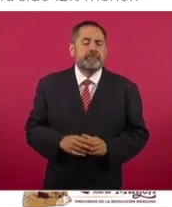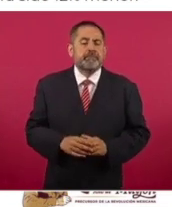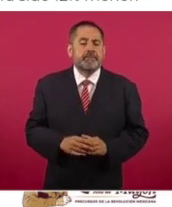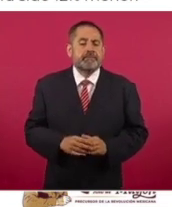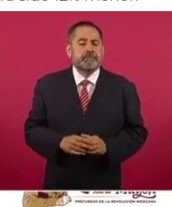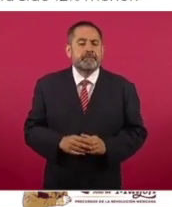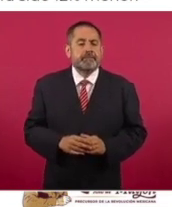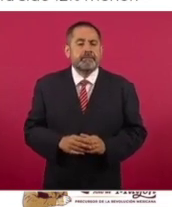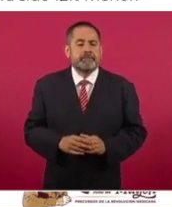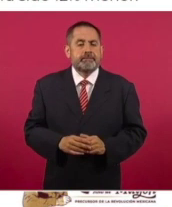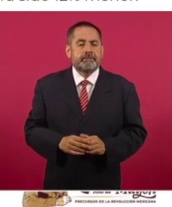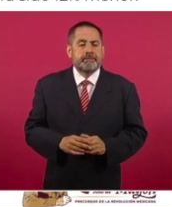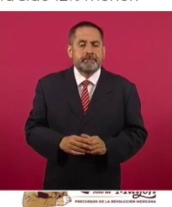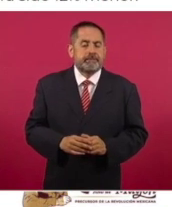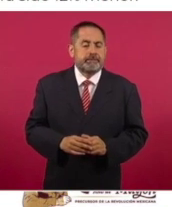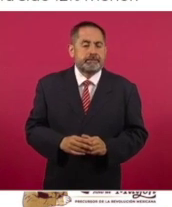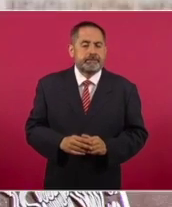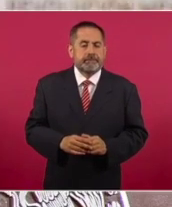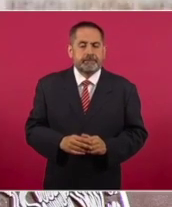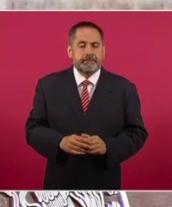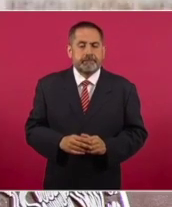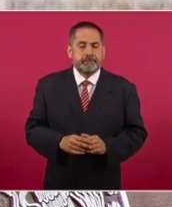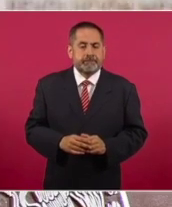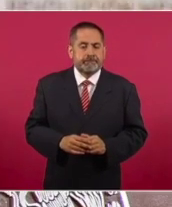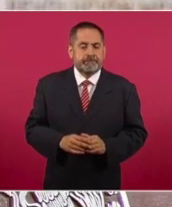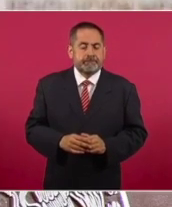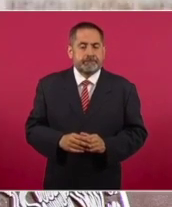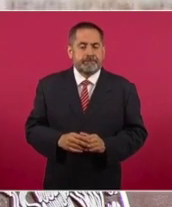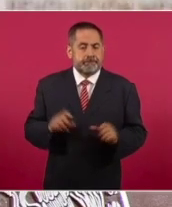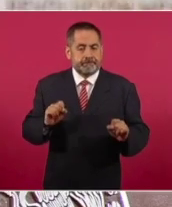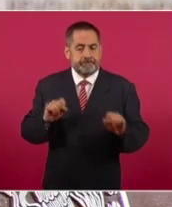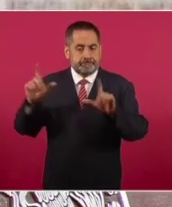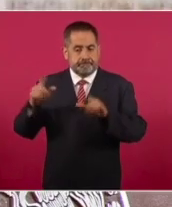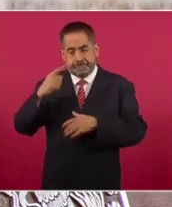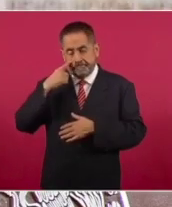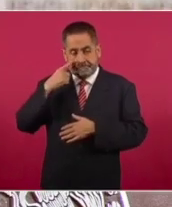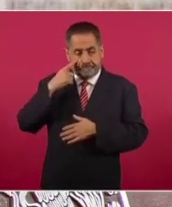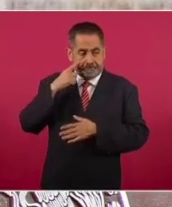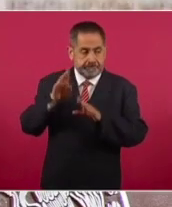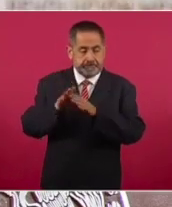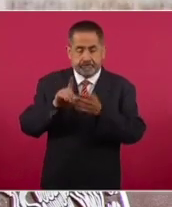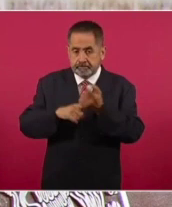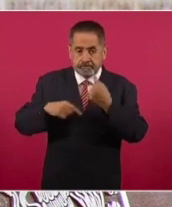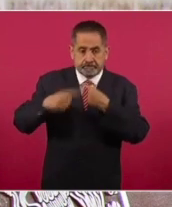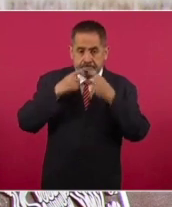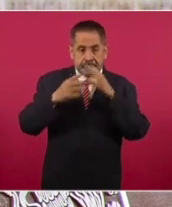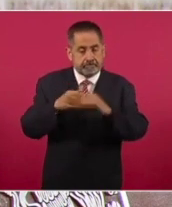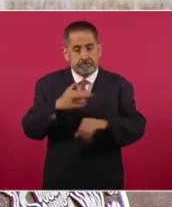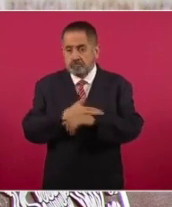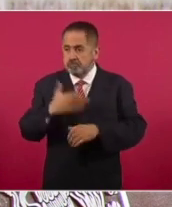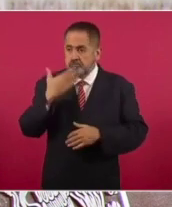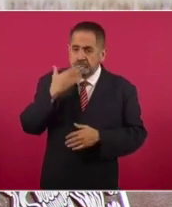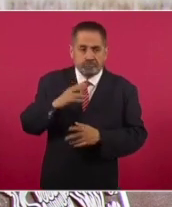tercera gráfica estoy repitiendo que, como estamos viendo buenos